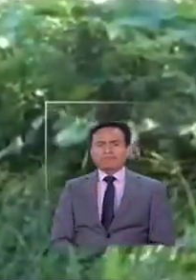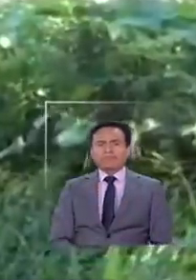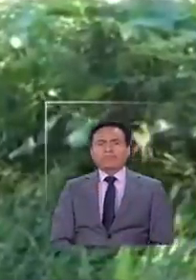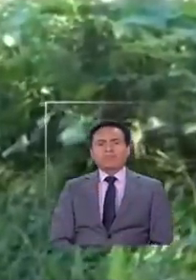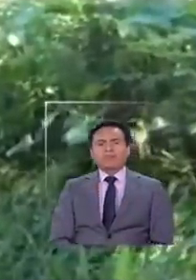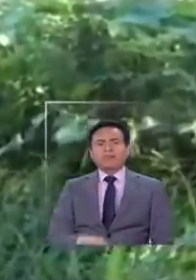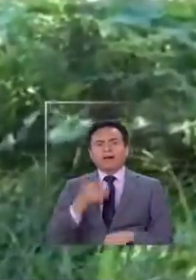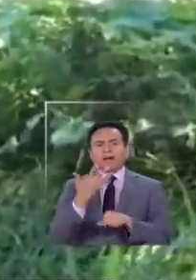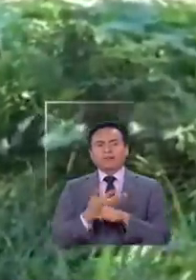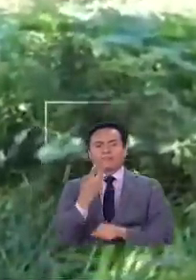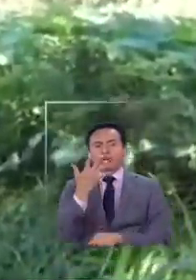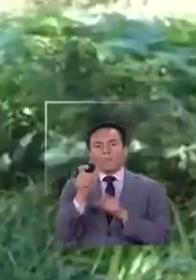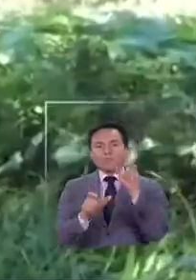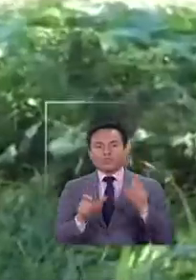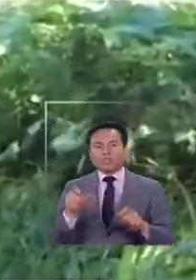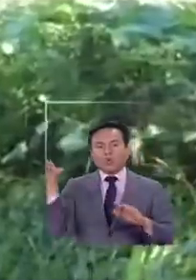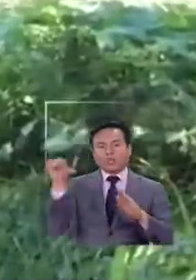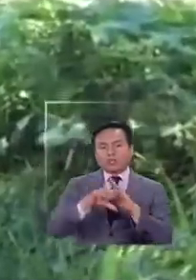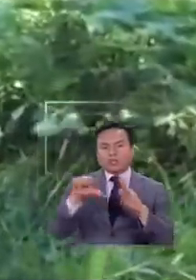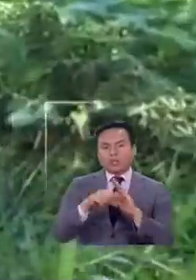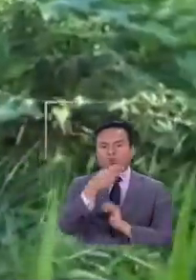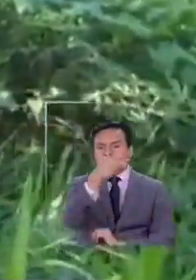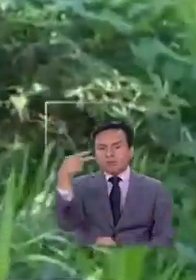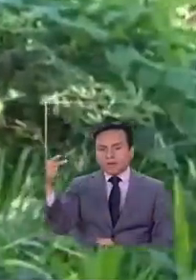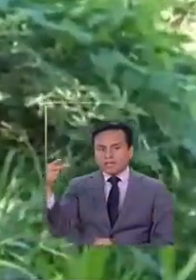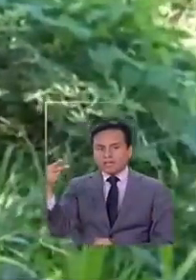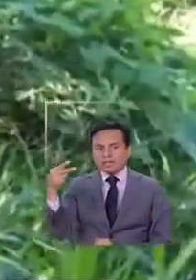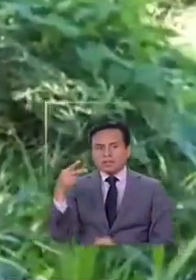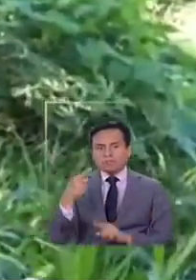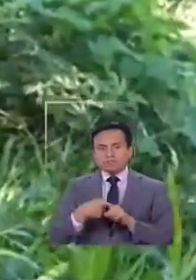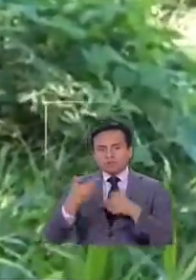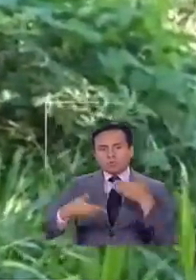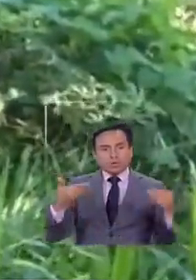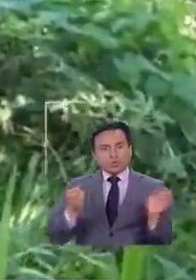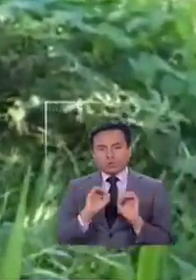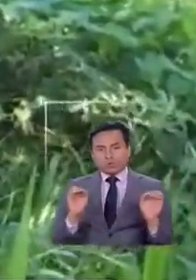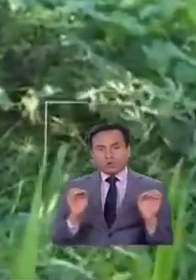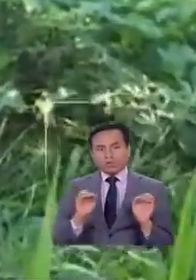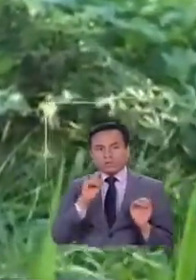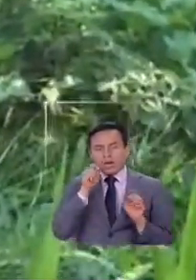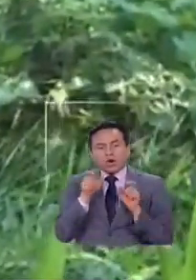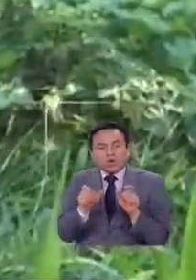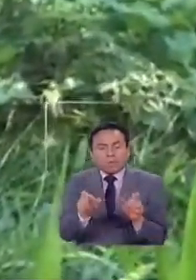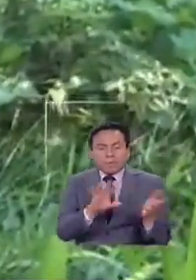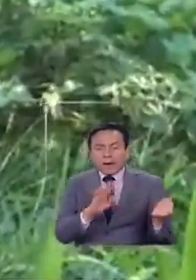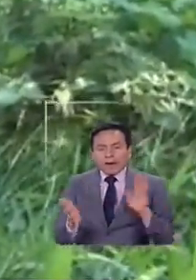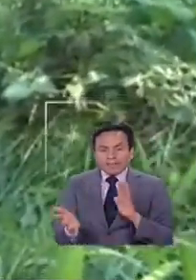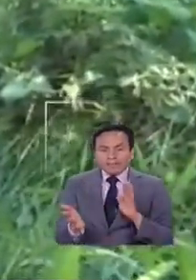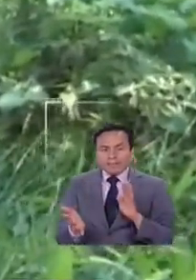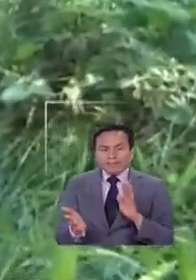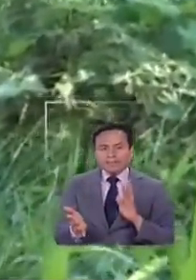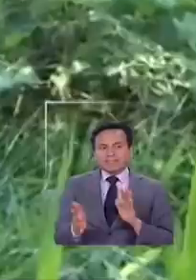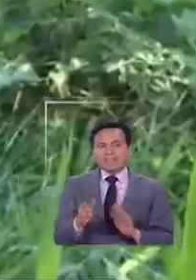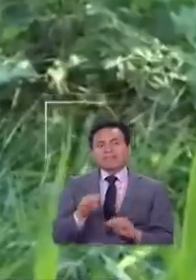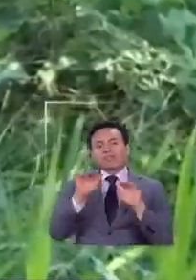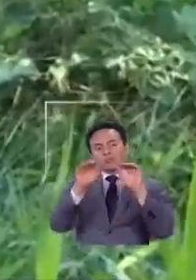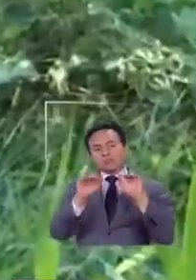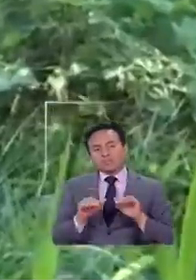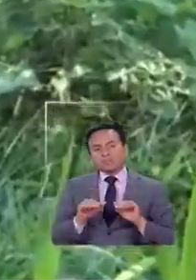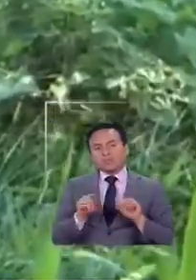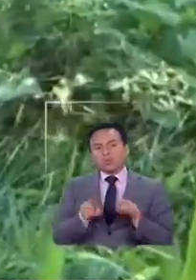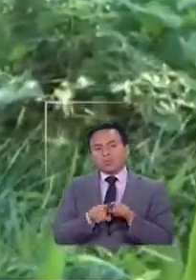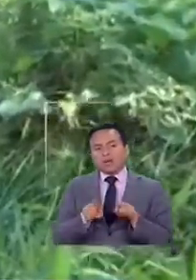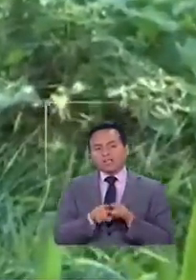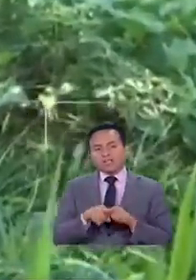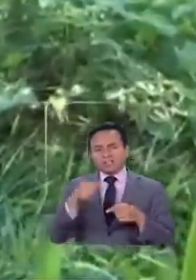Hay cinco personas en cuarentena hace más de dos semanas y no hay nuevos casos entonces parece ser que esto está controlado acá Por lo mismo es